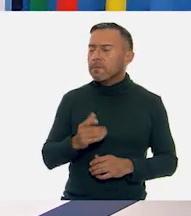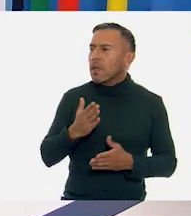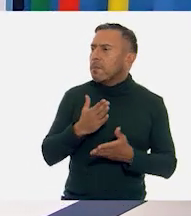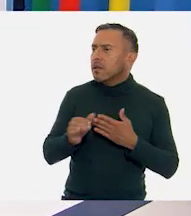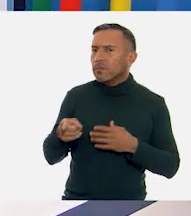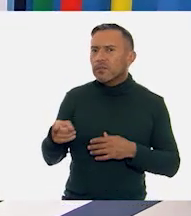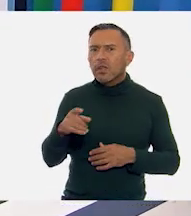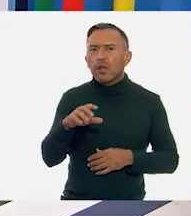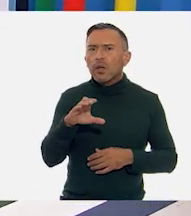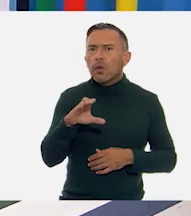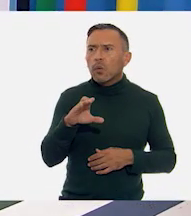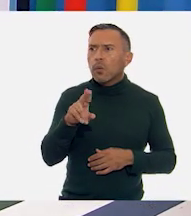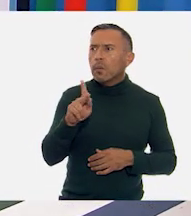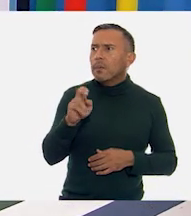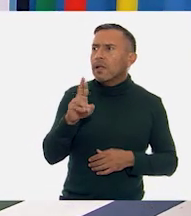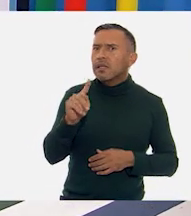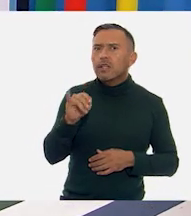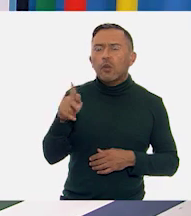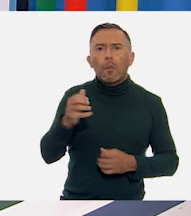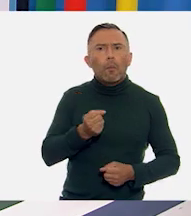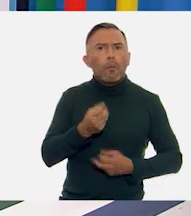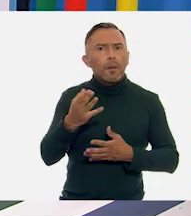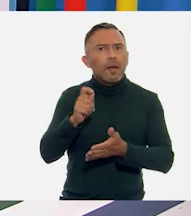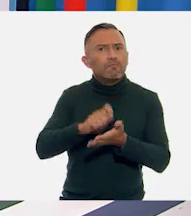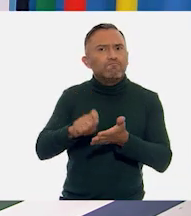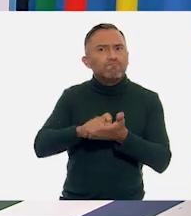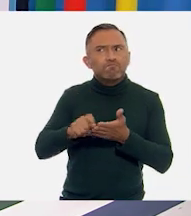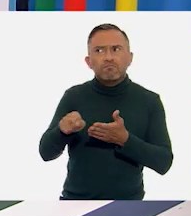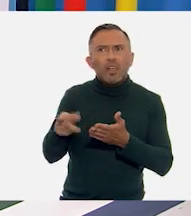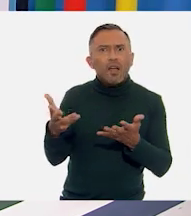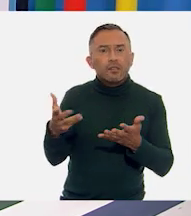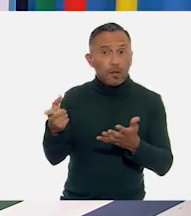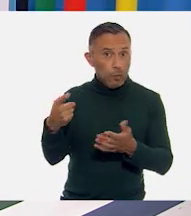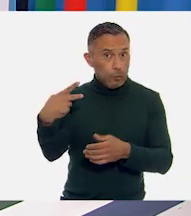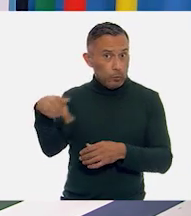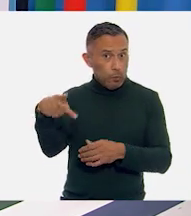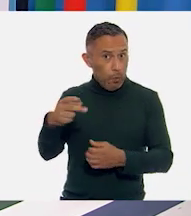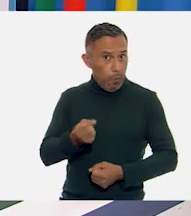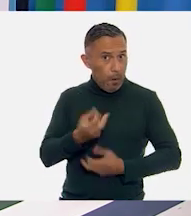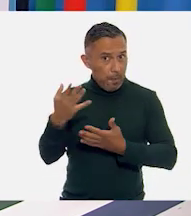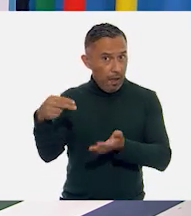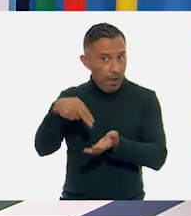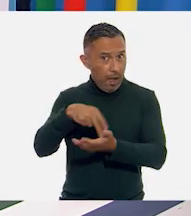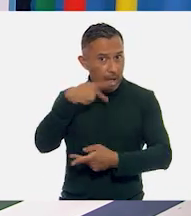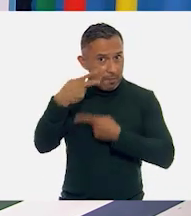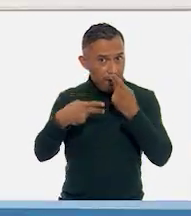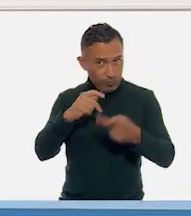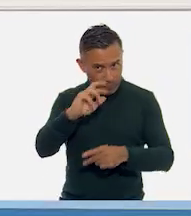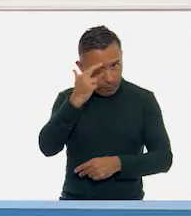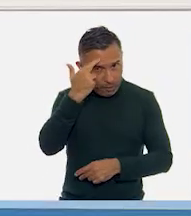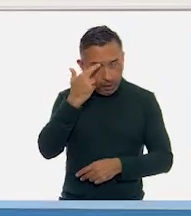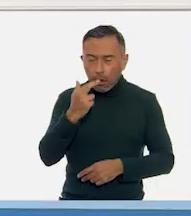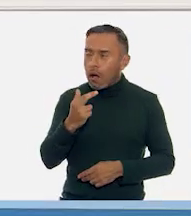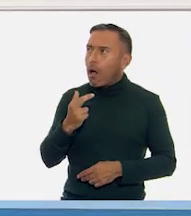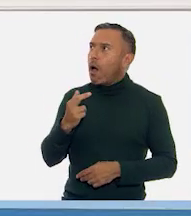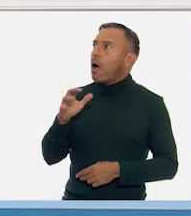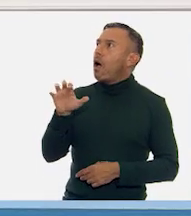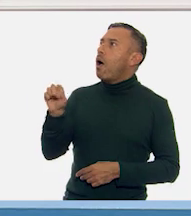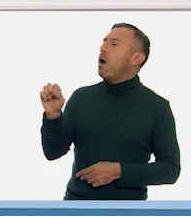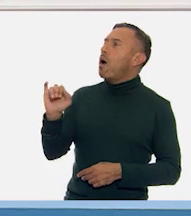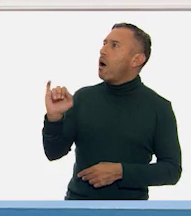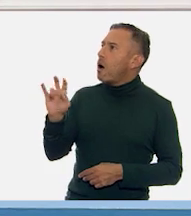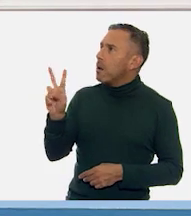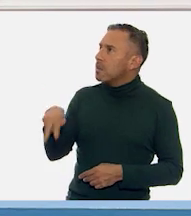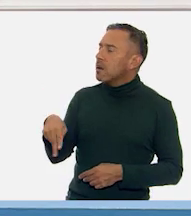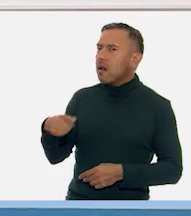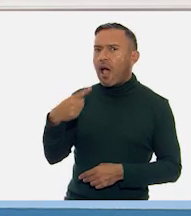estará yendo a Cupertino con el ensayo de su poema? Porque él también va a recitar su propio poema, ¿eh? ¿Sí se acuerda? Sí, es cierto. ¿Por qué